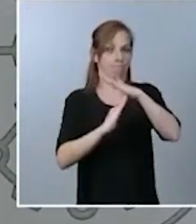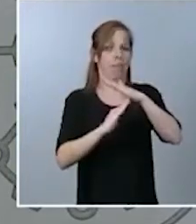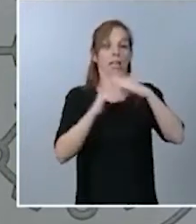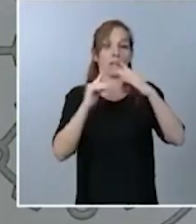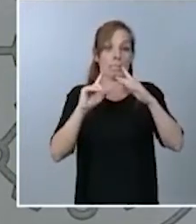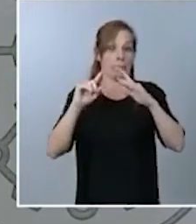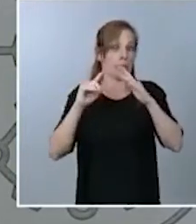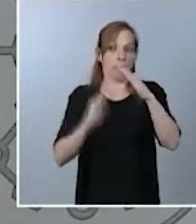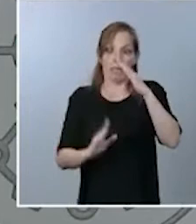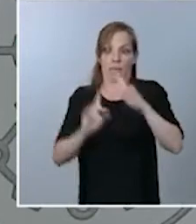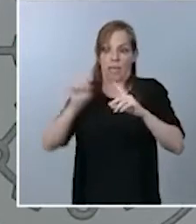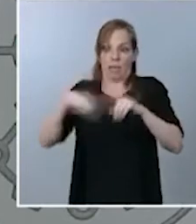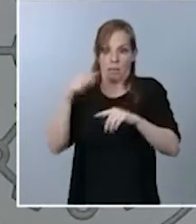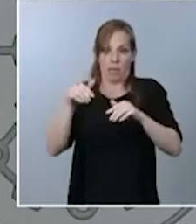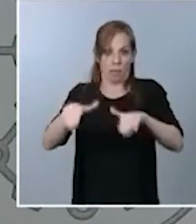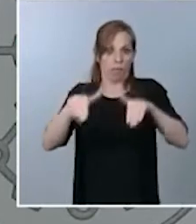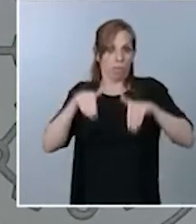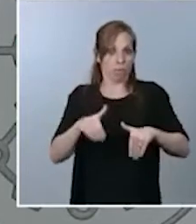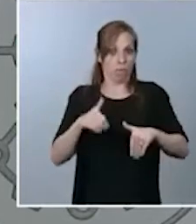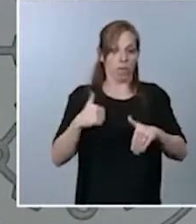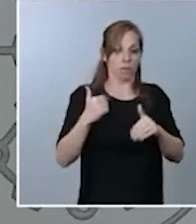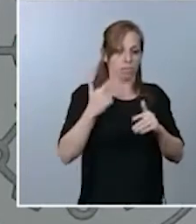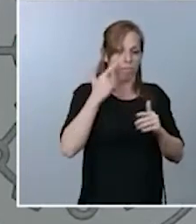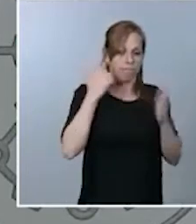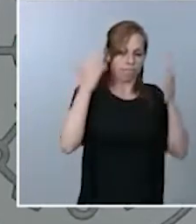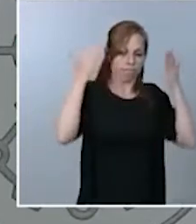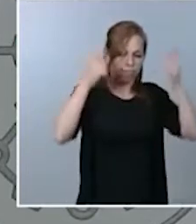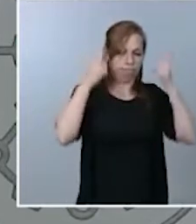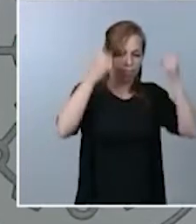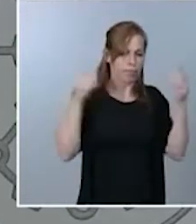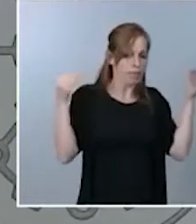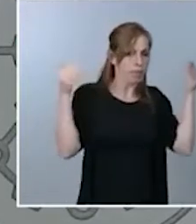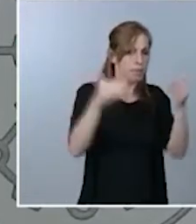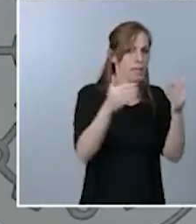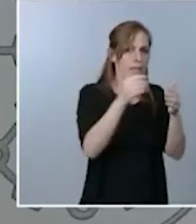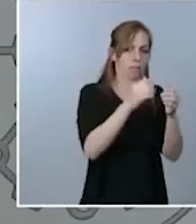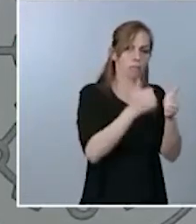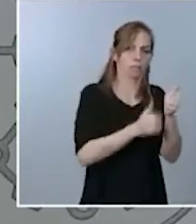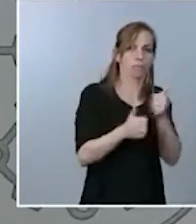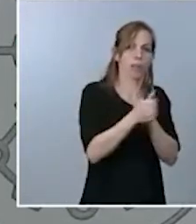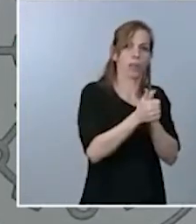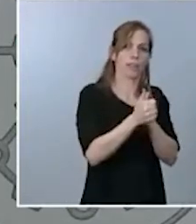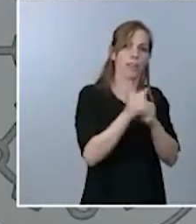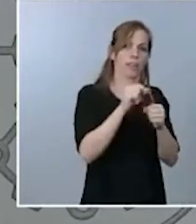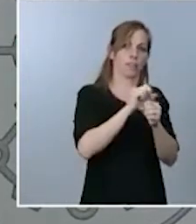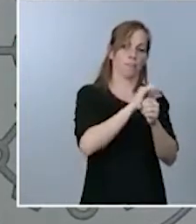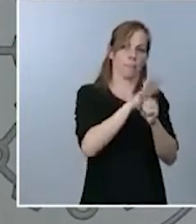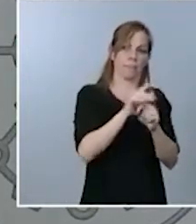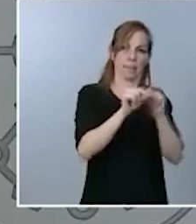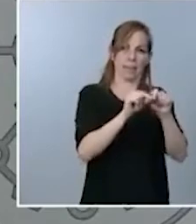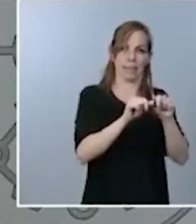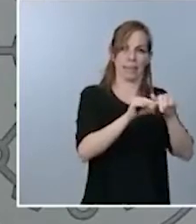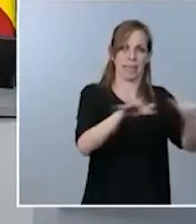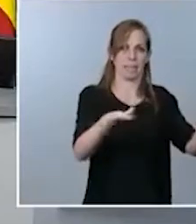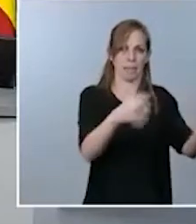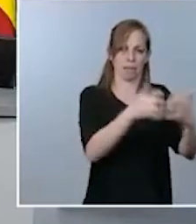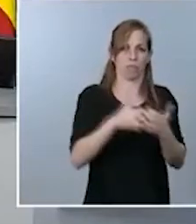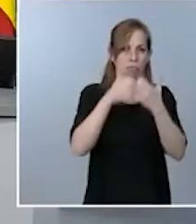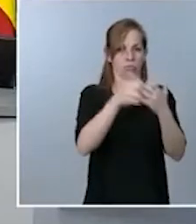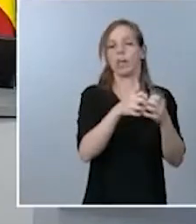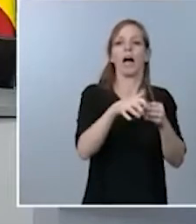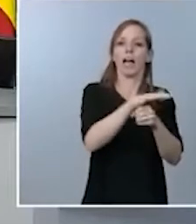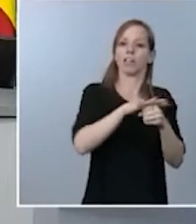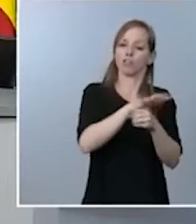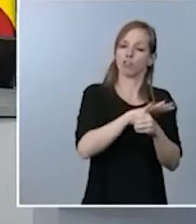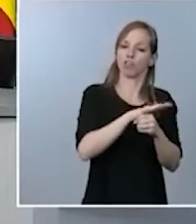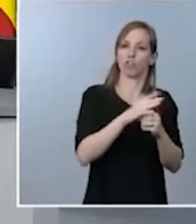priorizando las situaciones de lucha contra la pandemia en su entorno tanto social como sanitario. Por